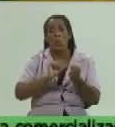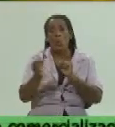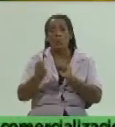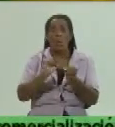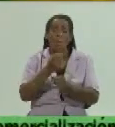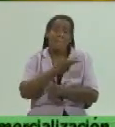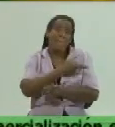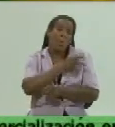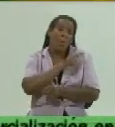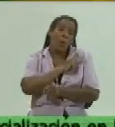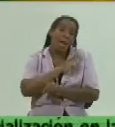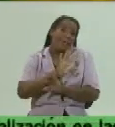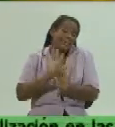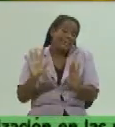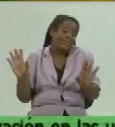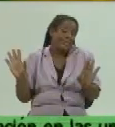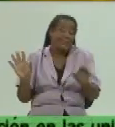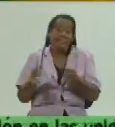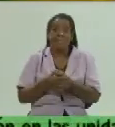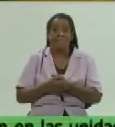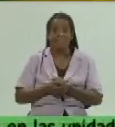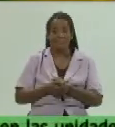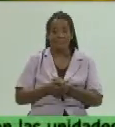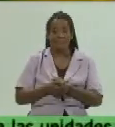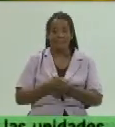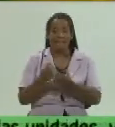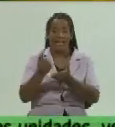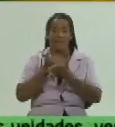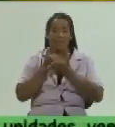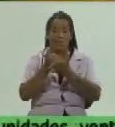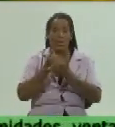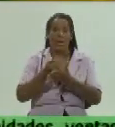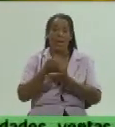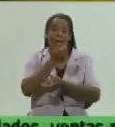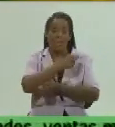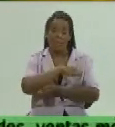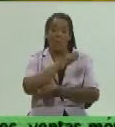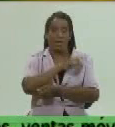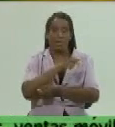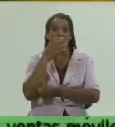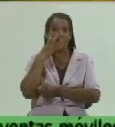debemos hacer en función de eso la ayuda de la población es indispensable es necesaria